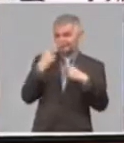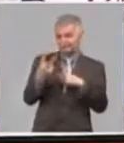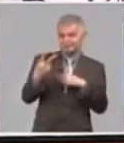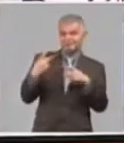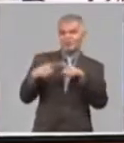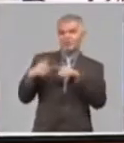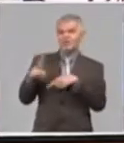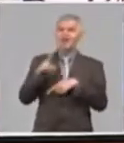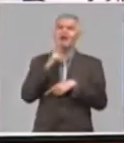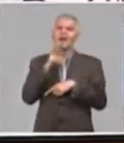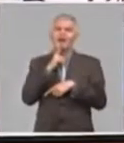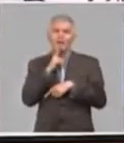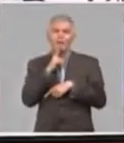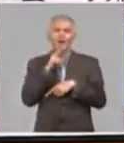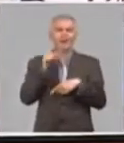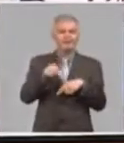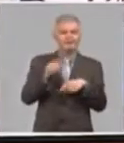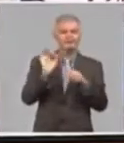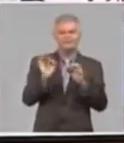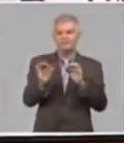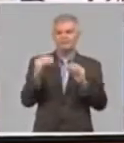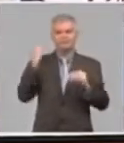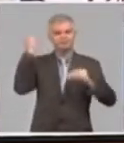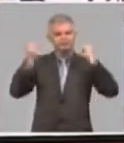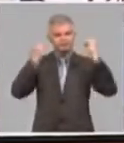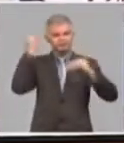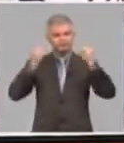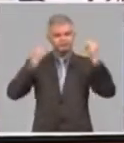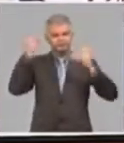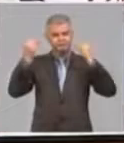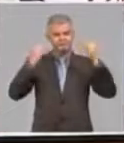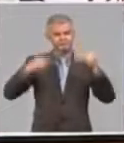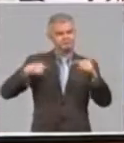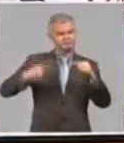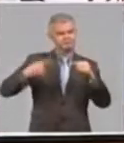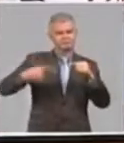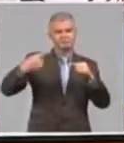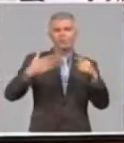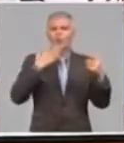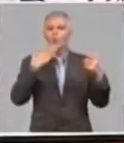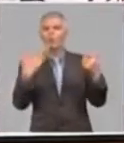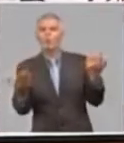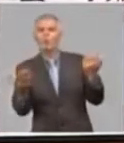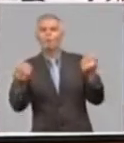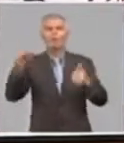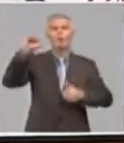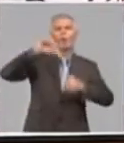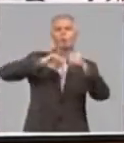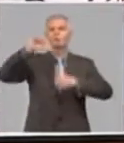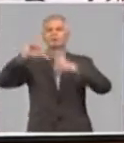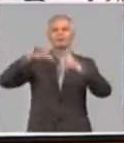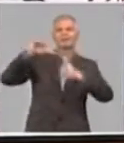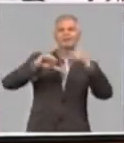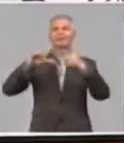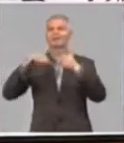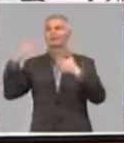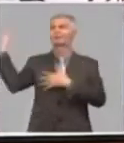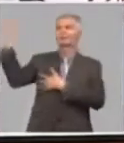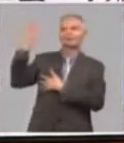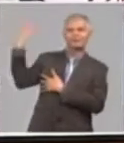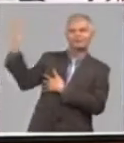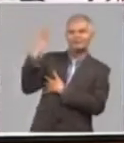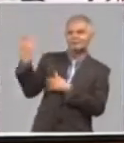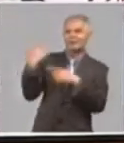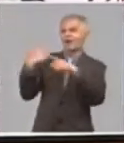organismos, pues se va evaluando sistemáticamente el comportamiento del clima y en este particular los temas de